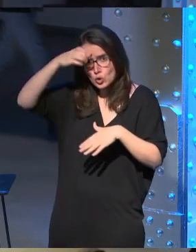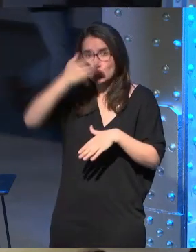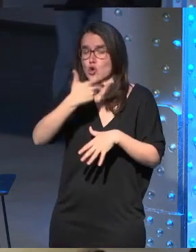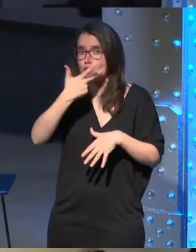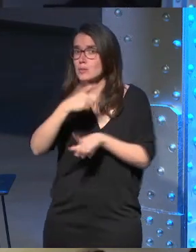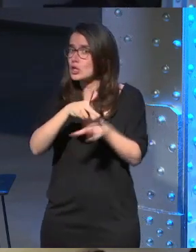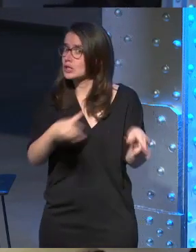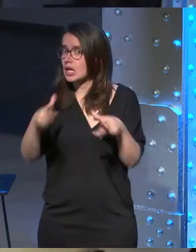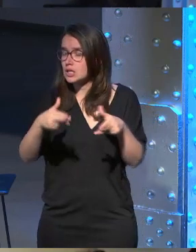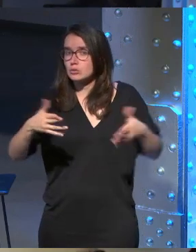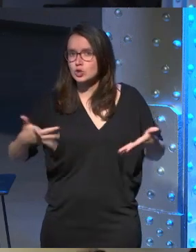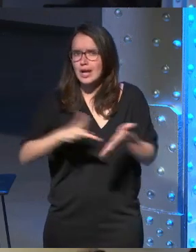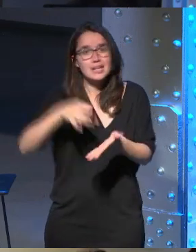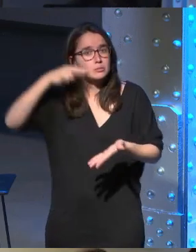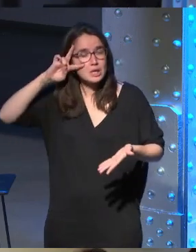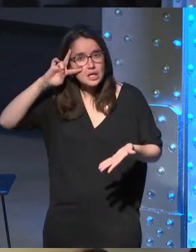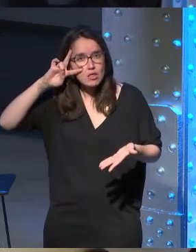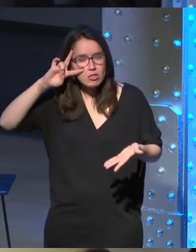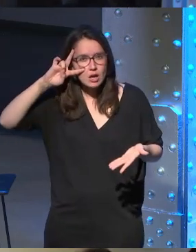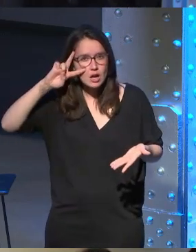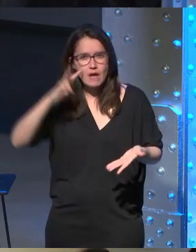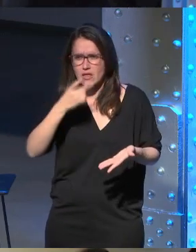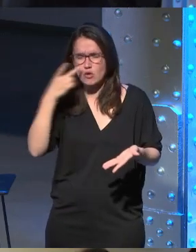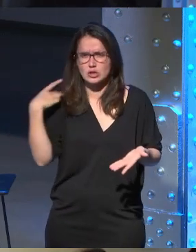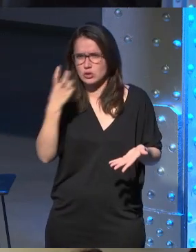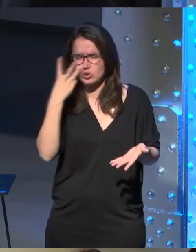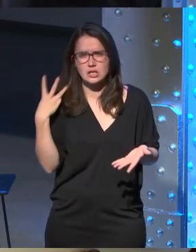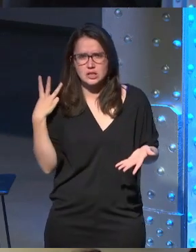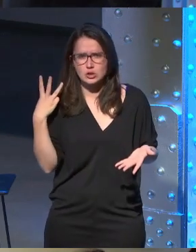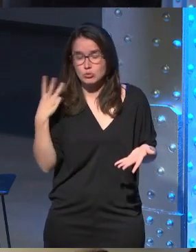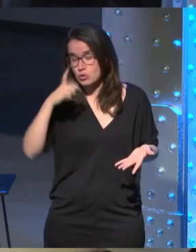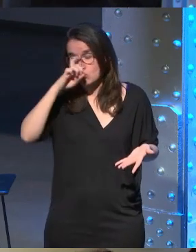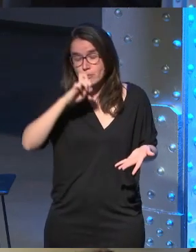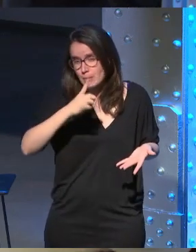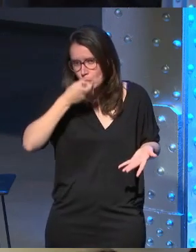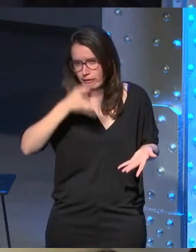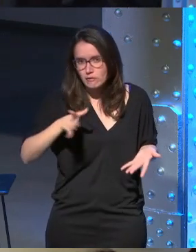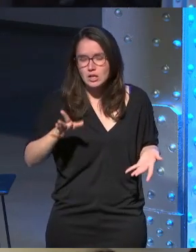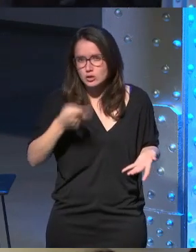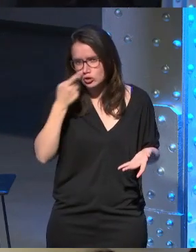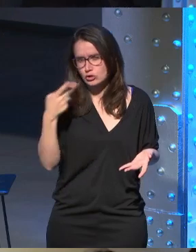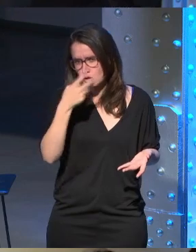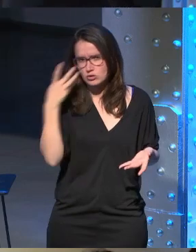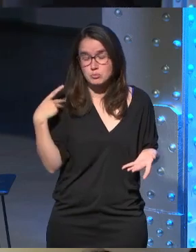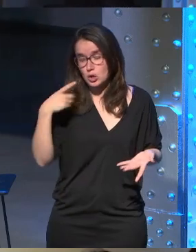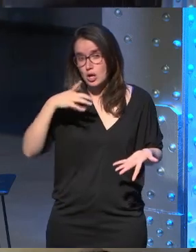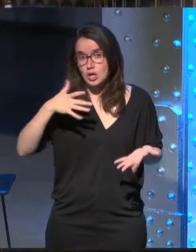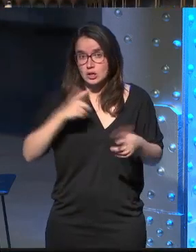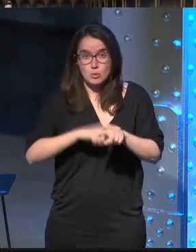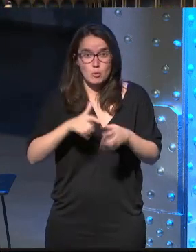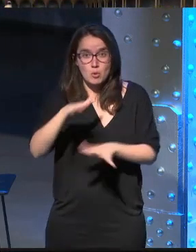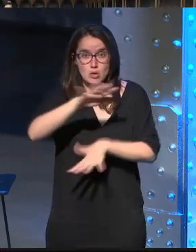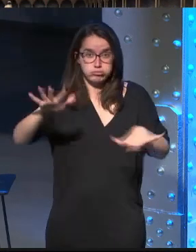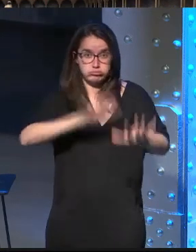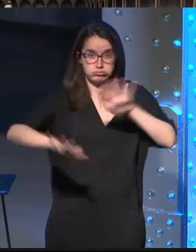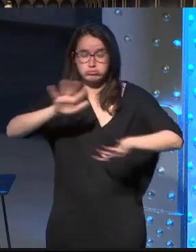y en esto que llevamos la experiencia South by Southwest hace dos años o tres ya no sé situarlo bien en el tiempo porque son años muy locos y